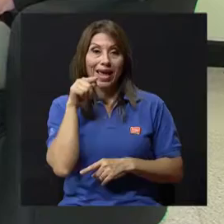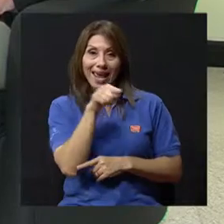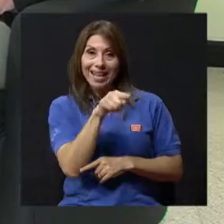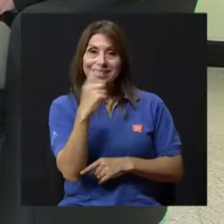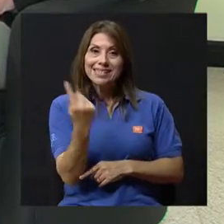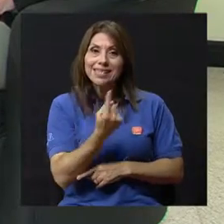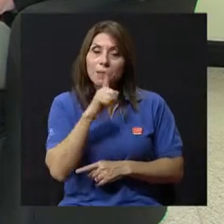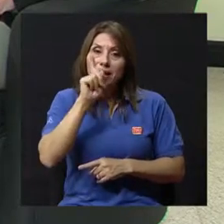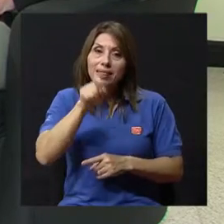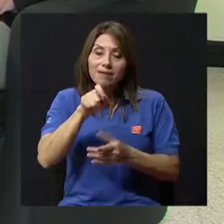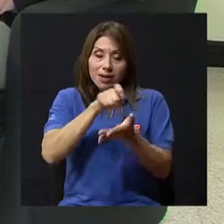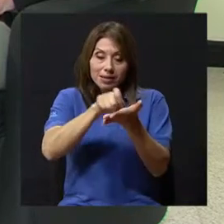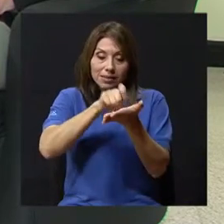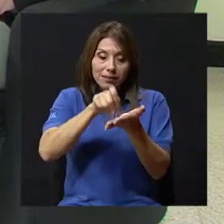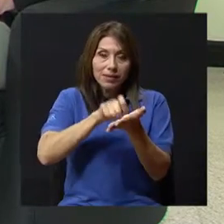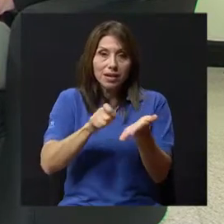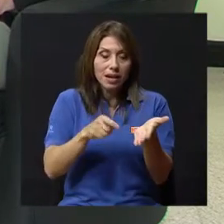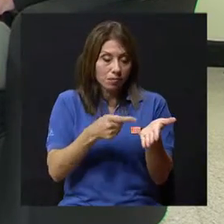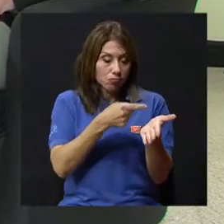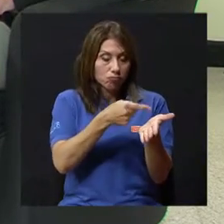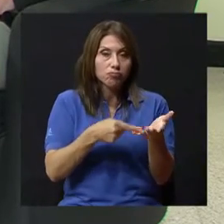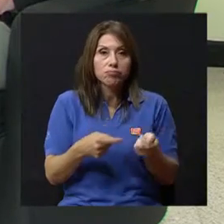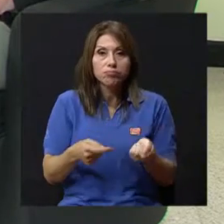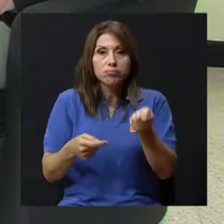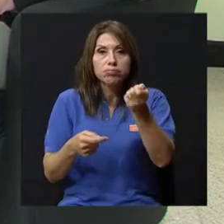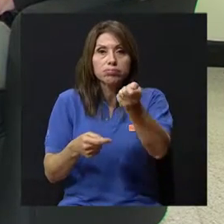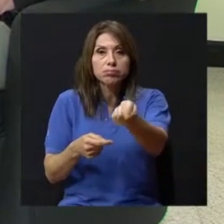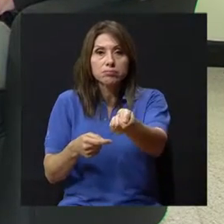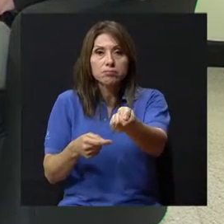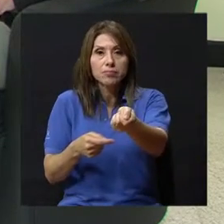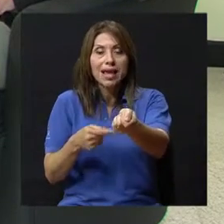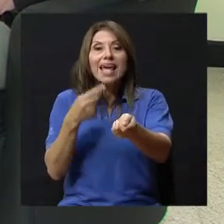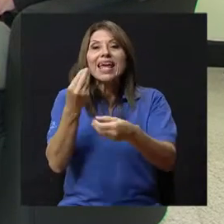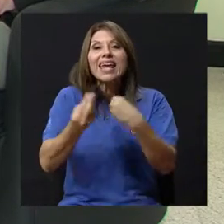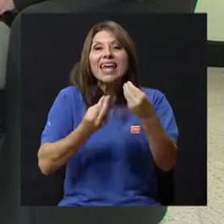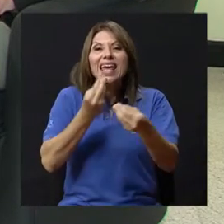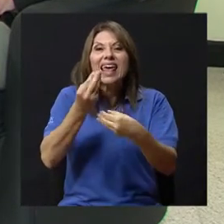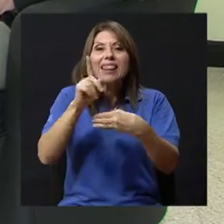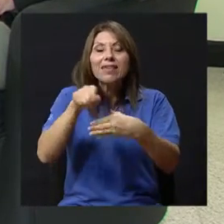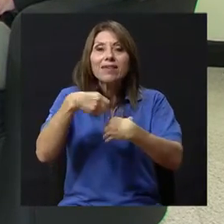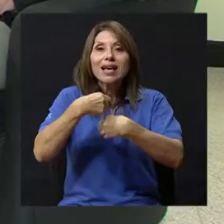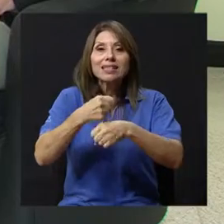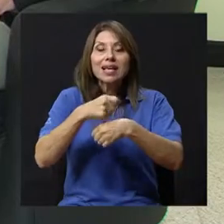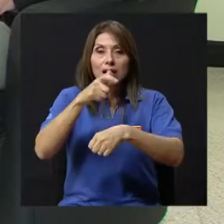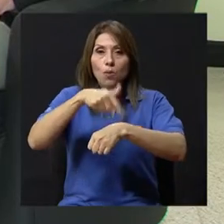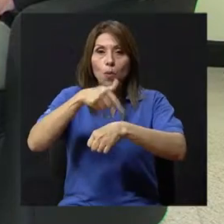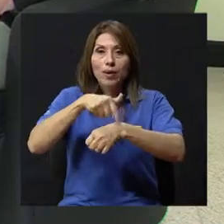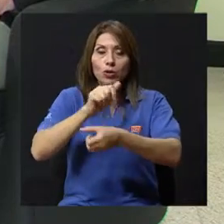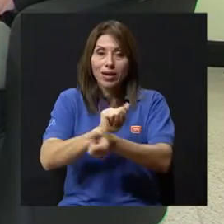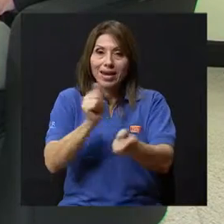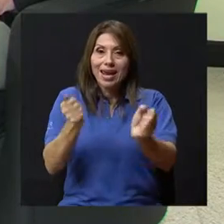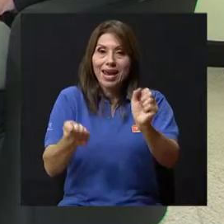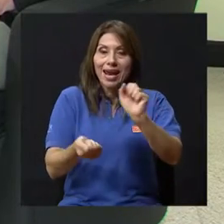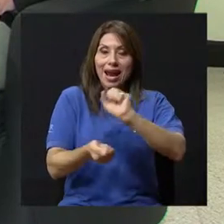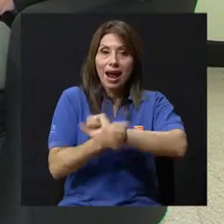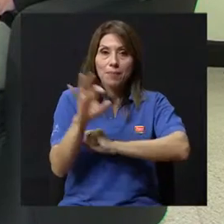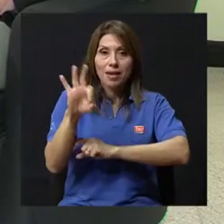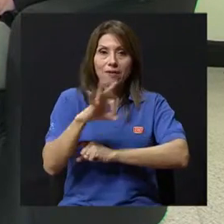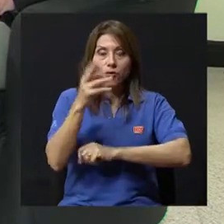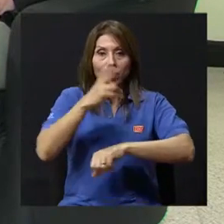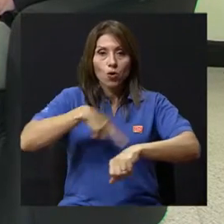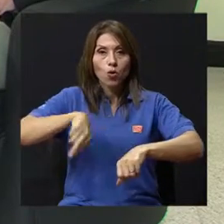escritas, de qué hacer en el momento en que cambia la forma normal o diaria de